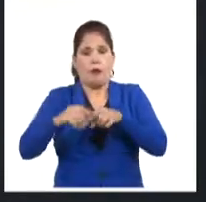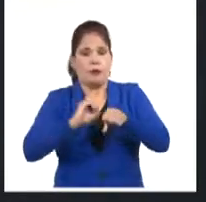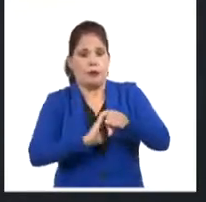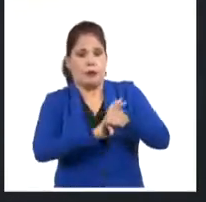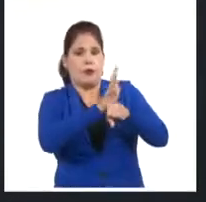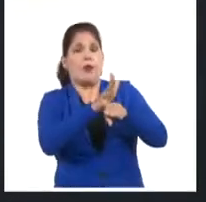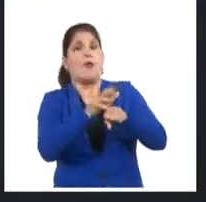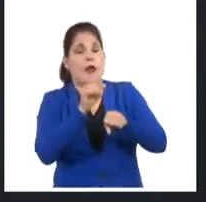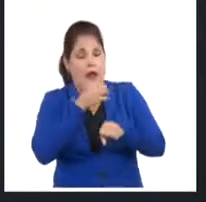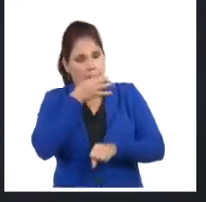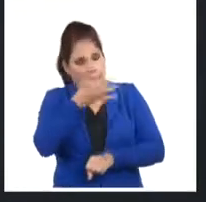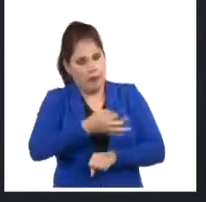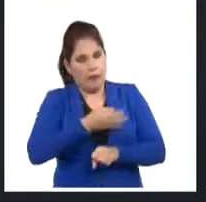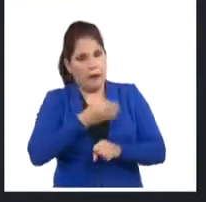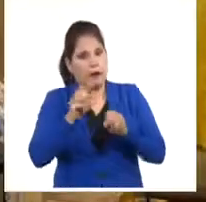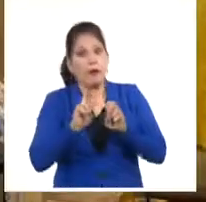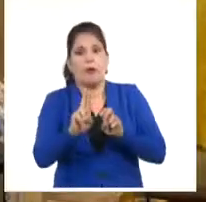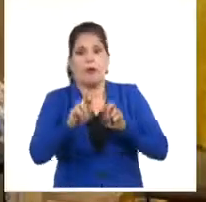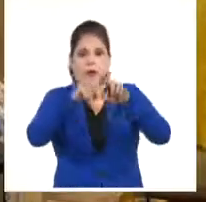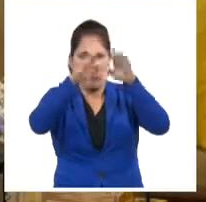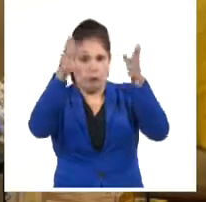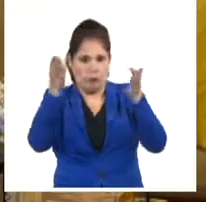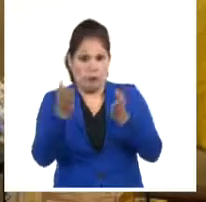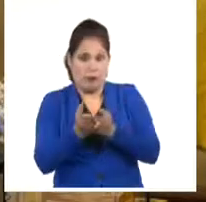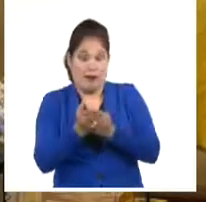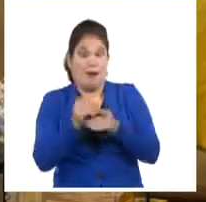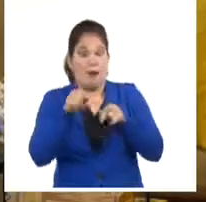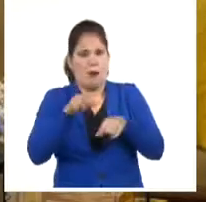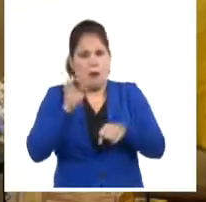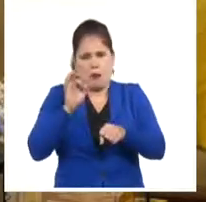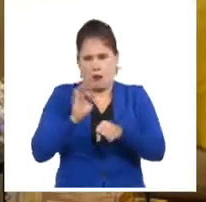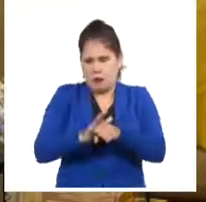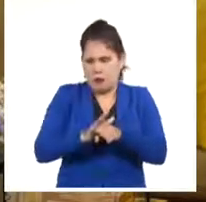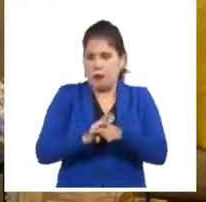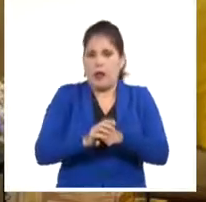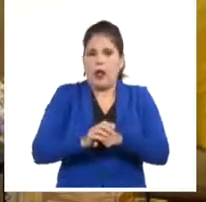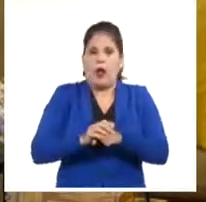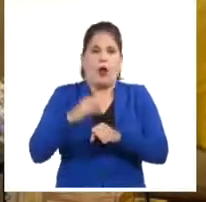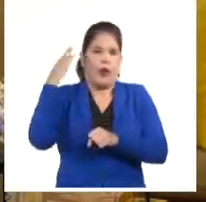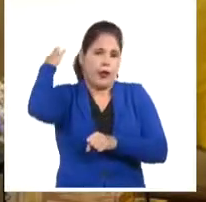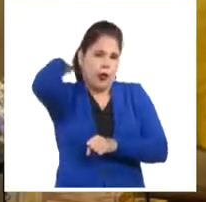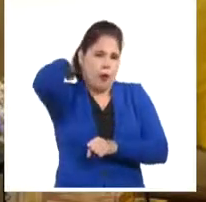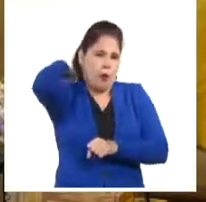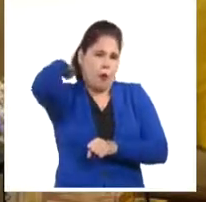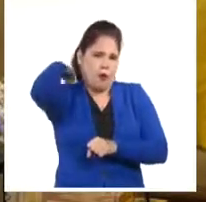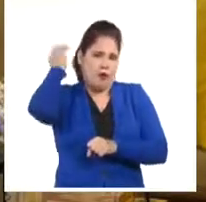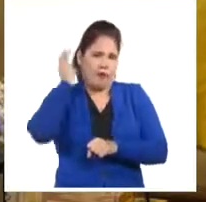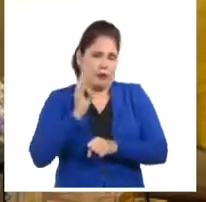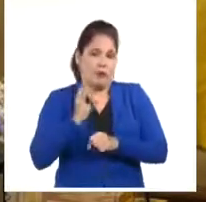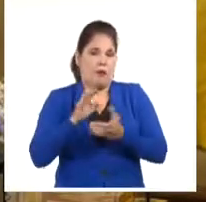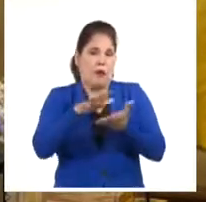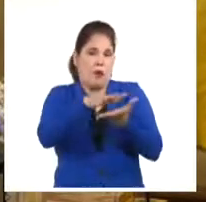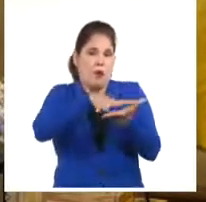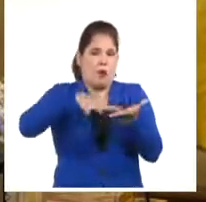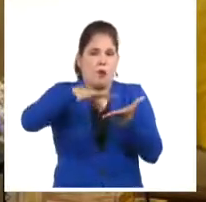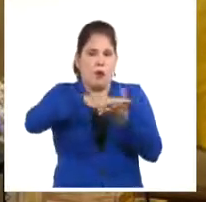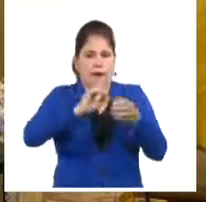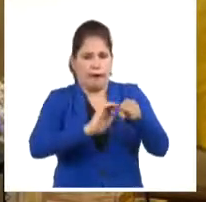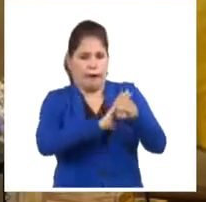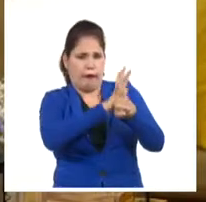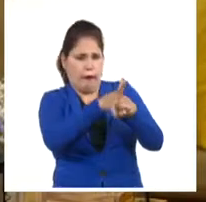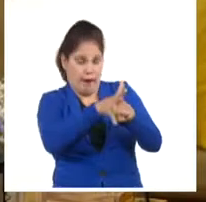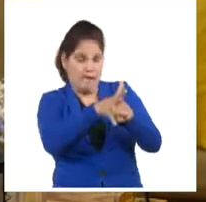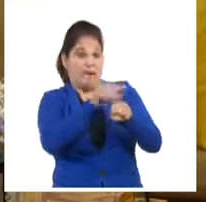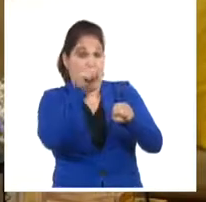Igual que sucedió con esta enfermedad, conocida al inicio como neumonía de Wuhan, por el lugar donde primero se reportó,